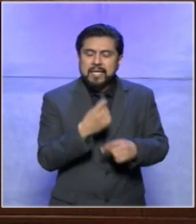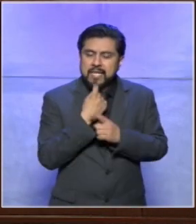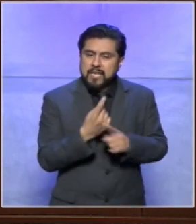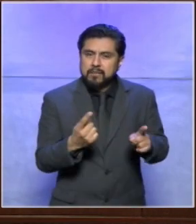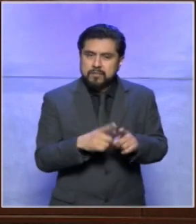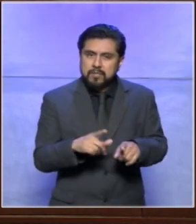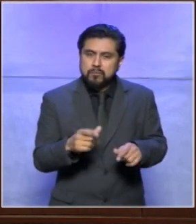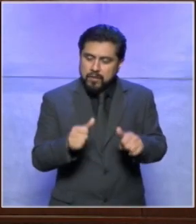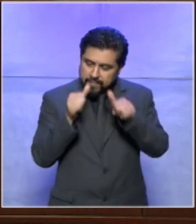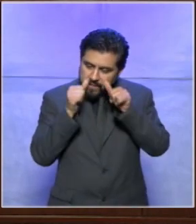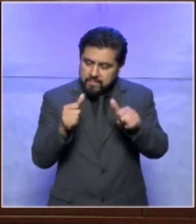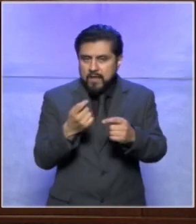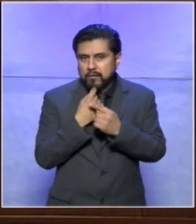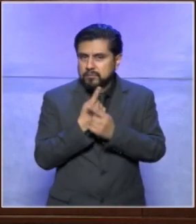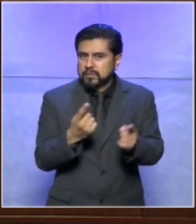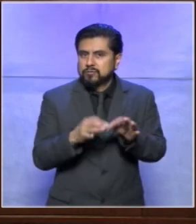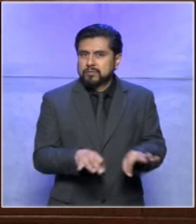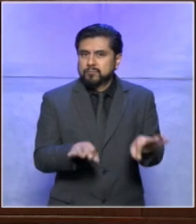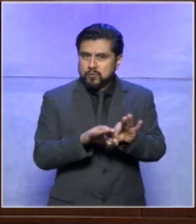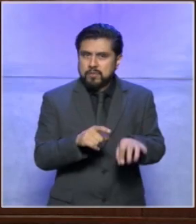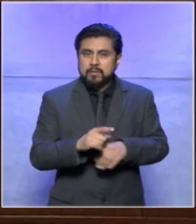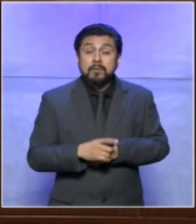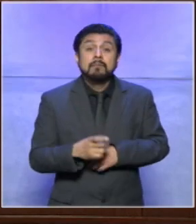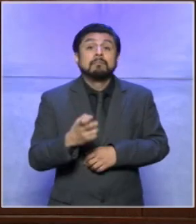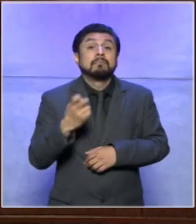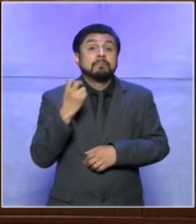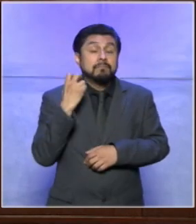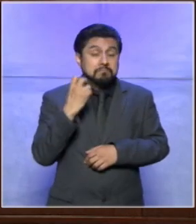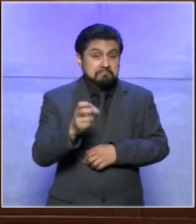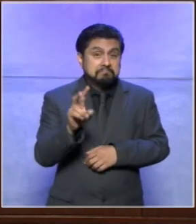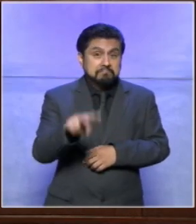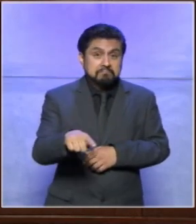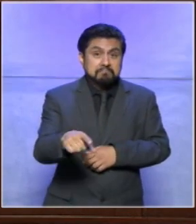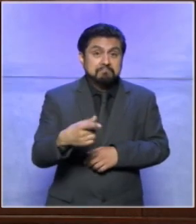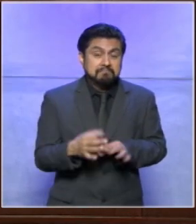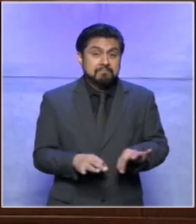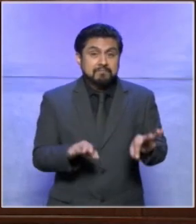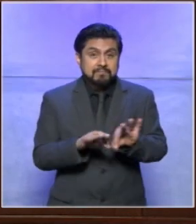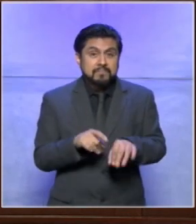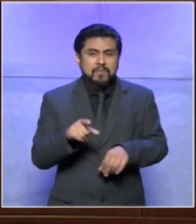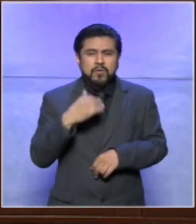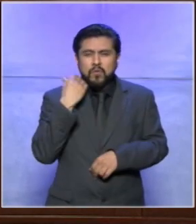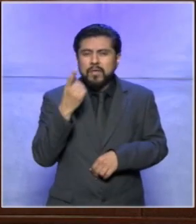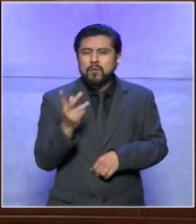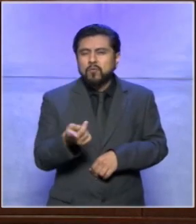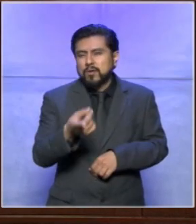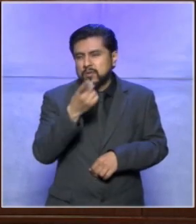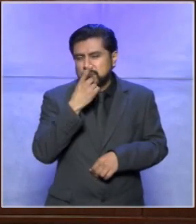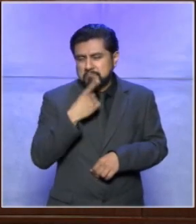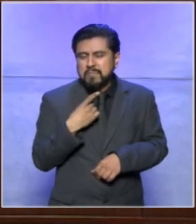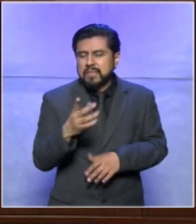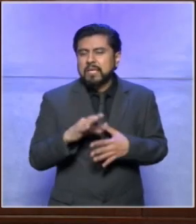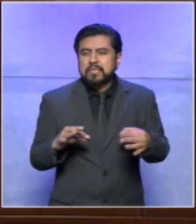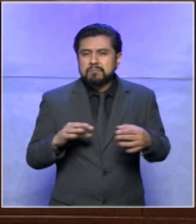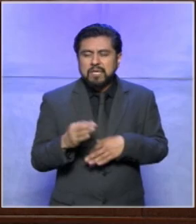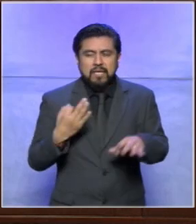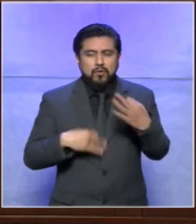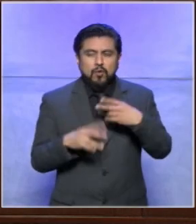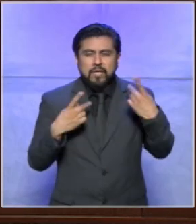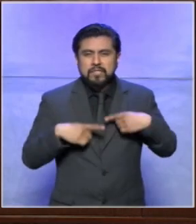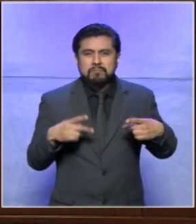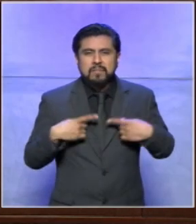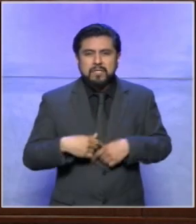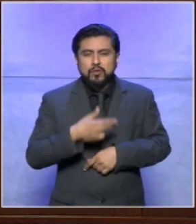niñez mexicana eso es muy importante lo que tú estás diciendo miguel yo quisiera que nos platicarás a todas las personas que te estamos viendo